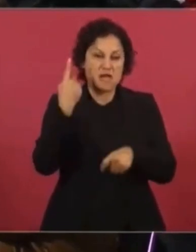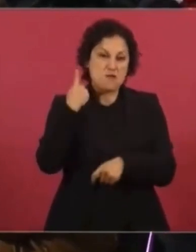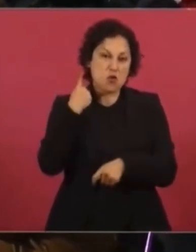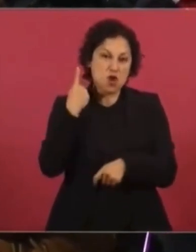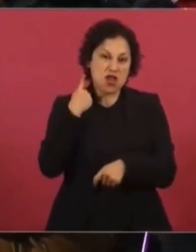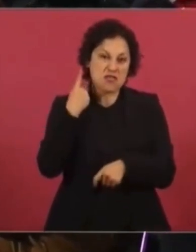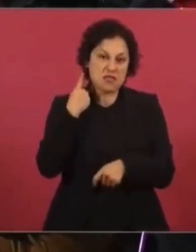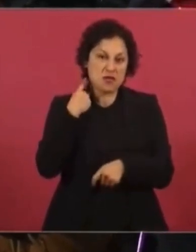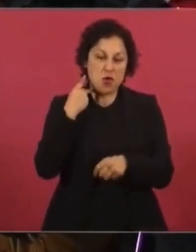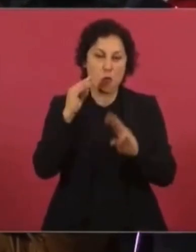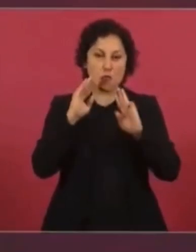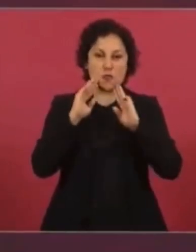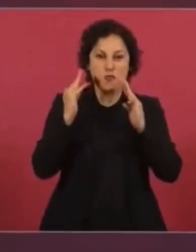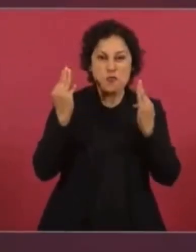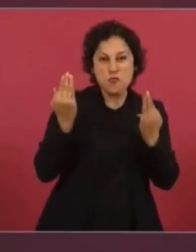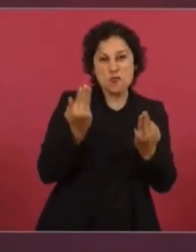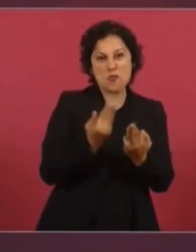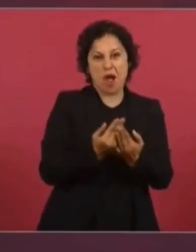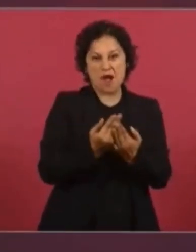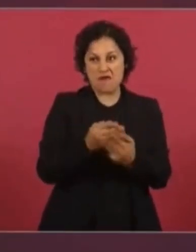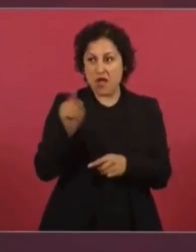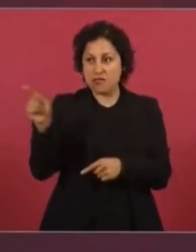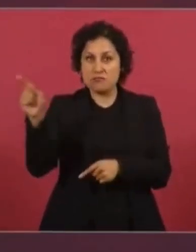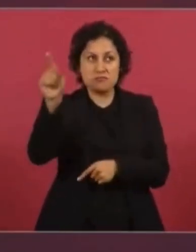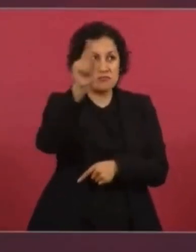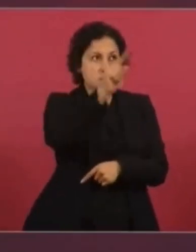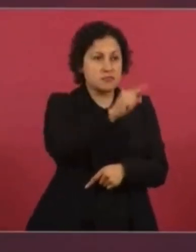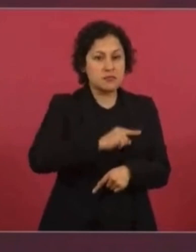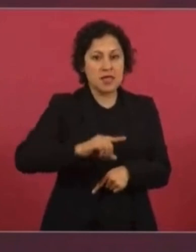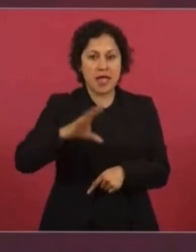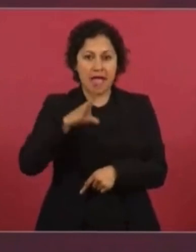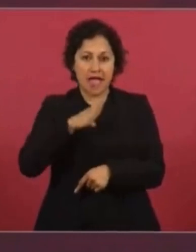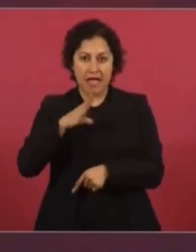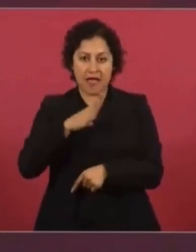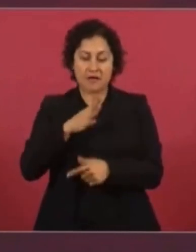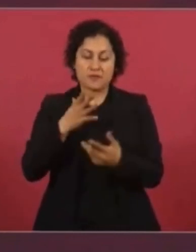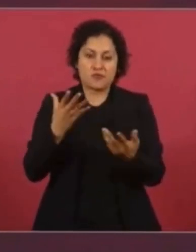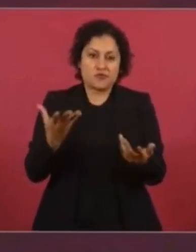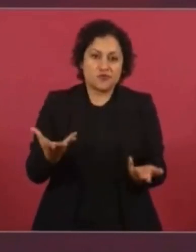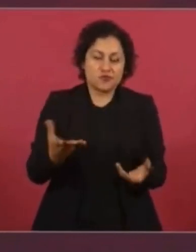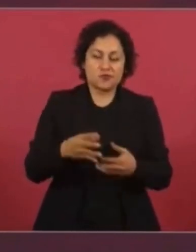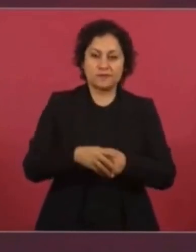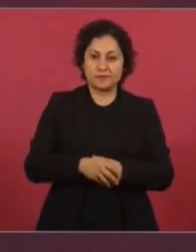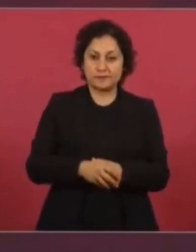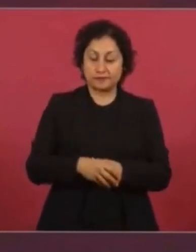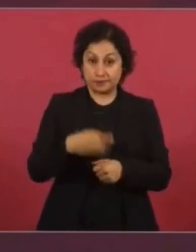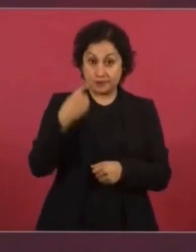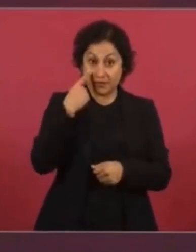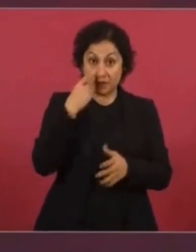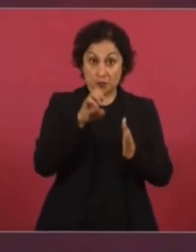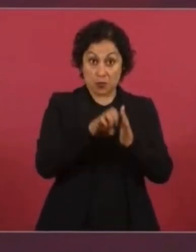por ejemplo, el control de los medios